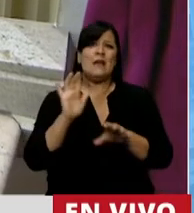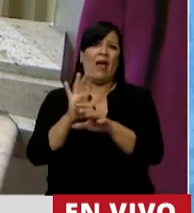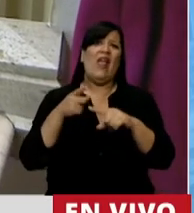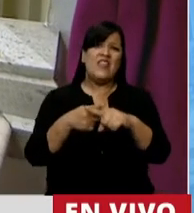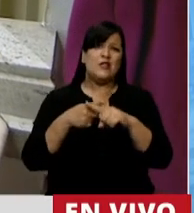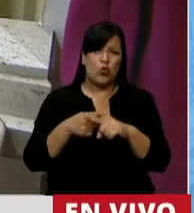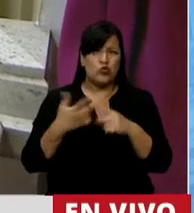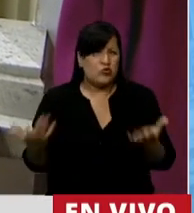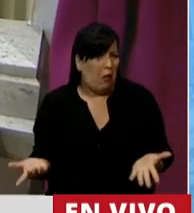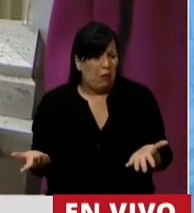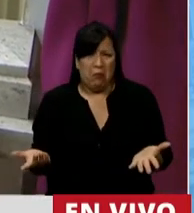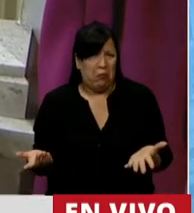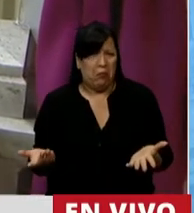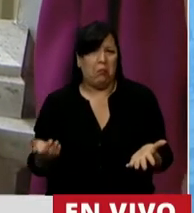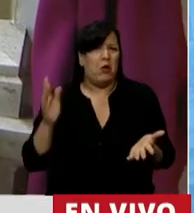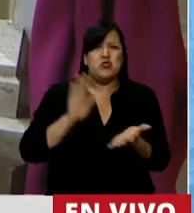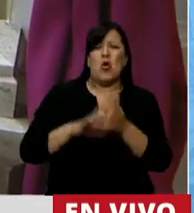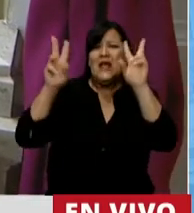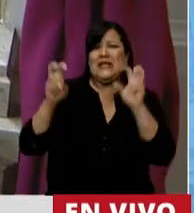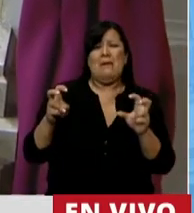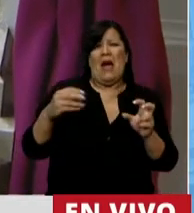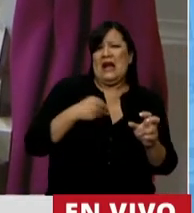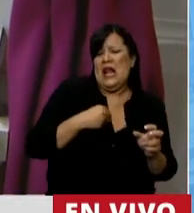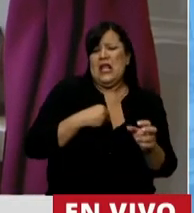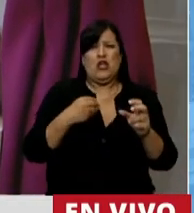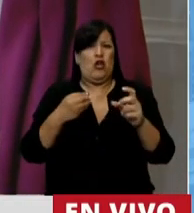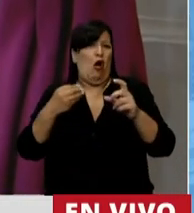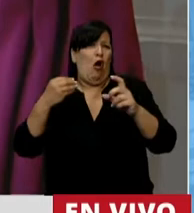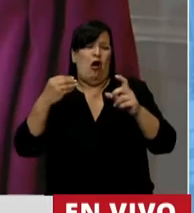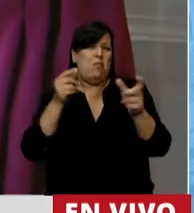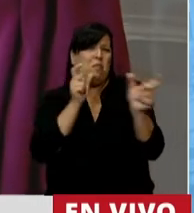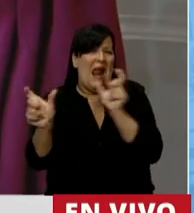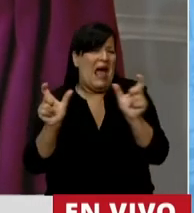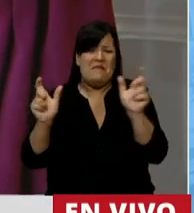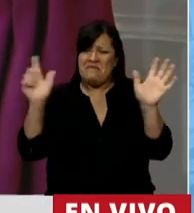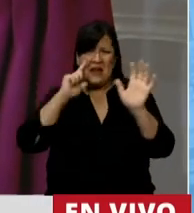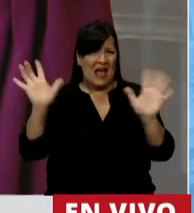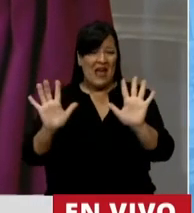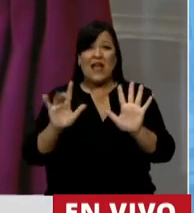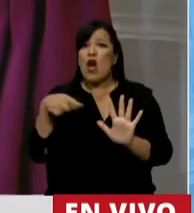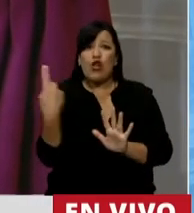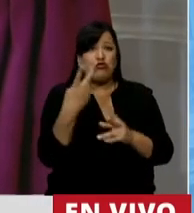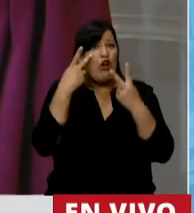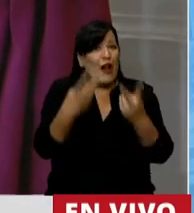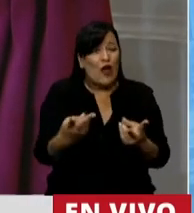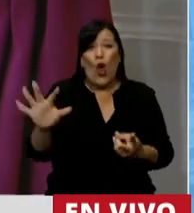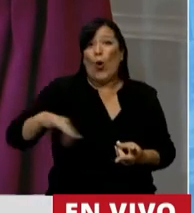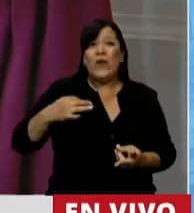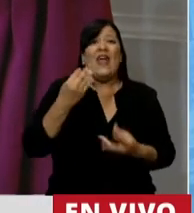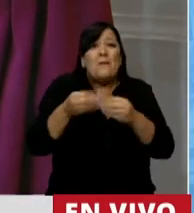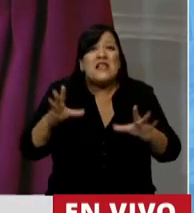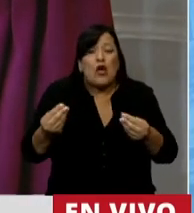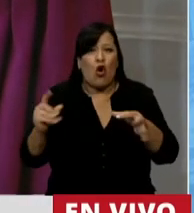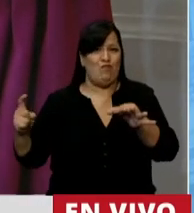semántica ni dogmática, es reconocer que la vida comienza en la concepción